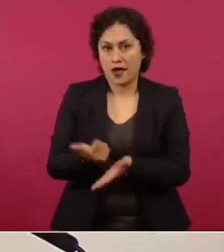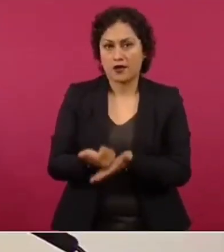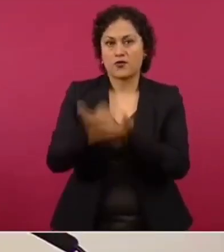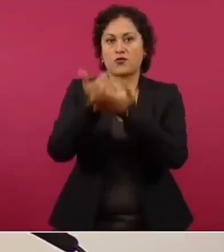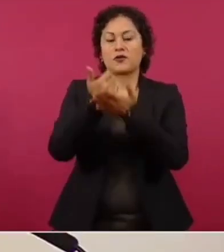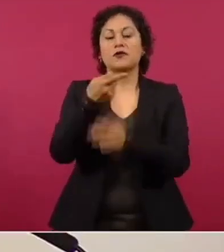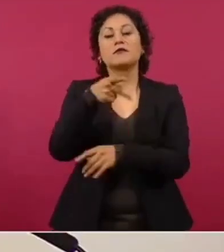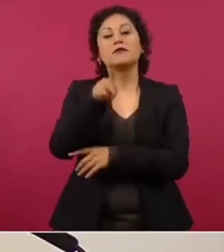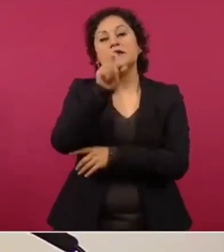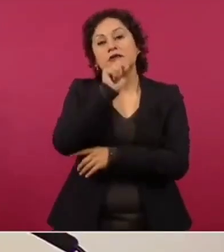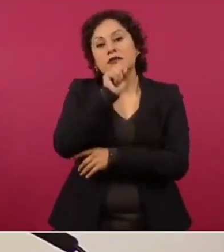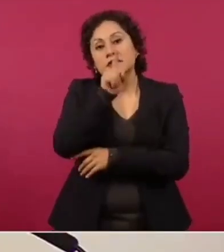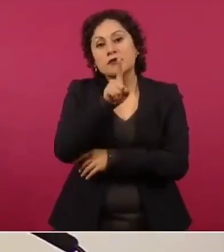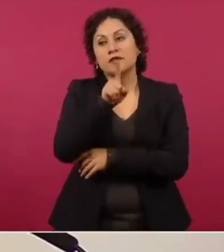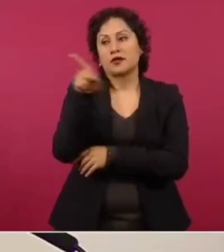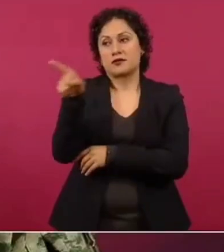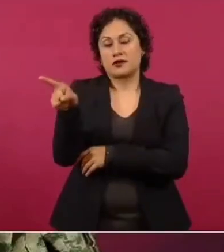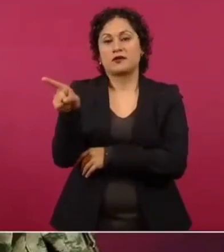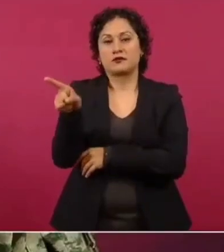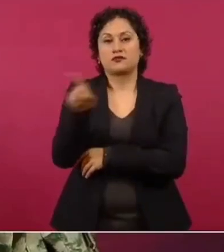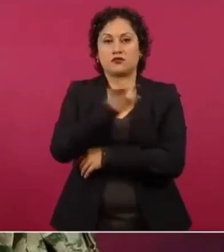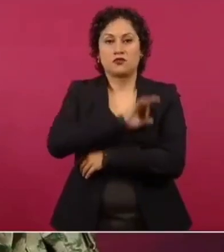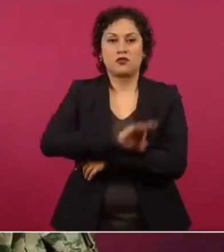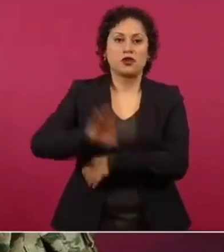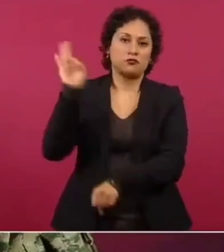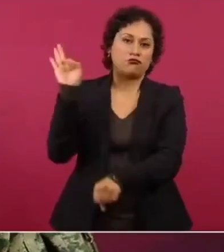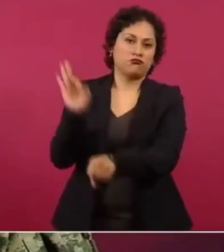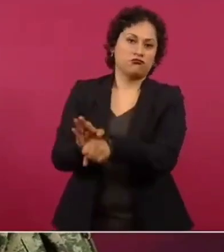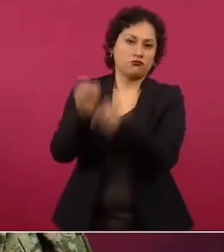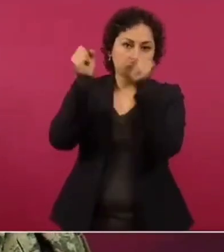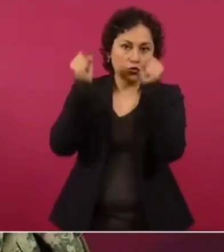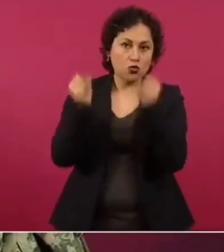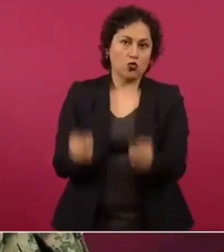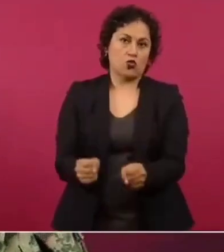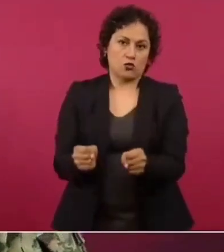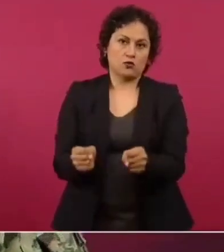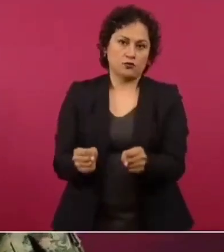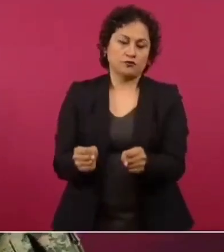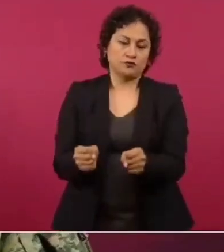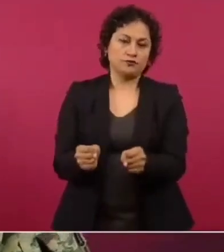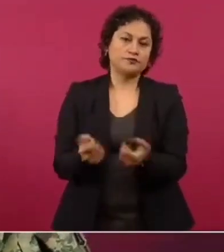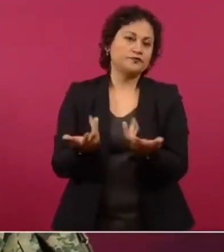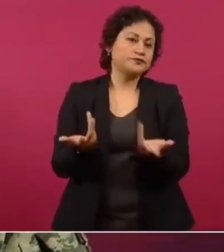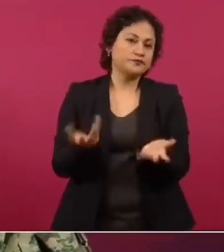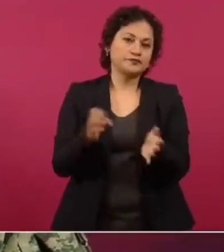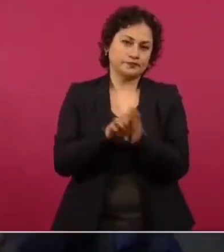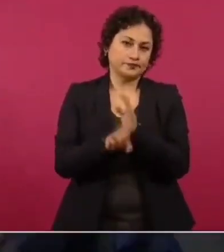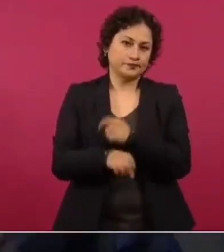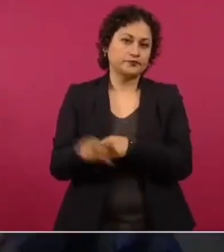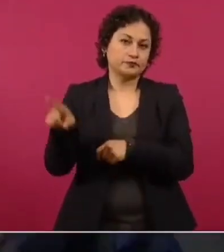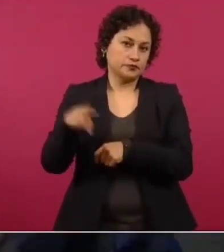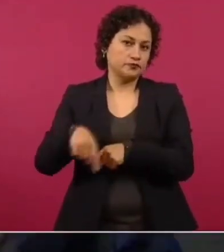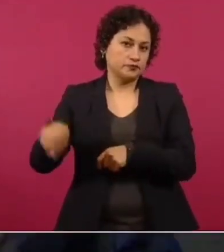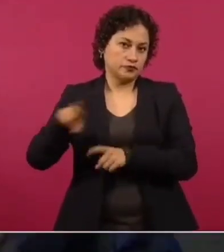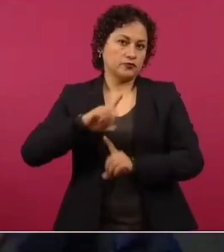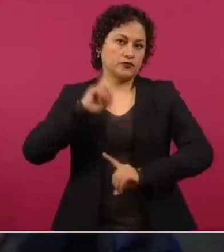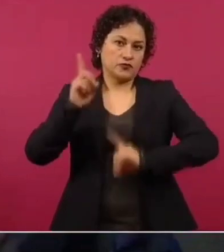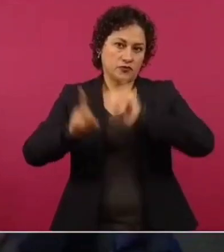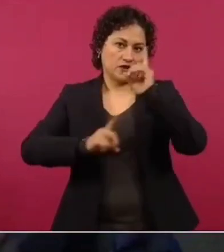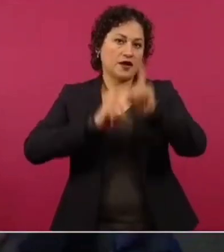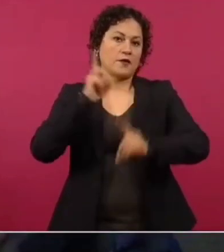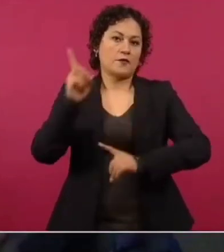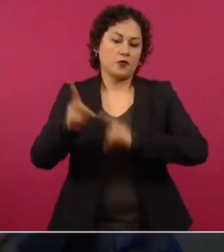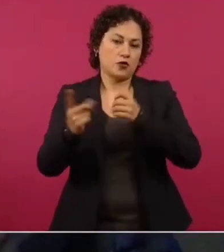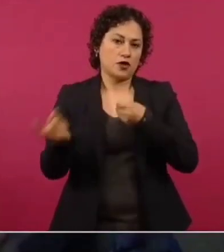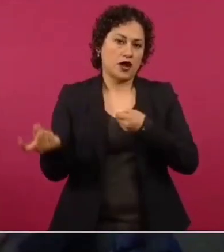garantía de la seguridad social, que es muy importante, porque tienen ellos, pues al ser militares, tienen